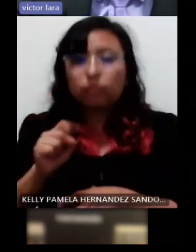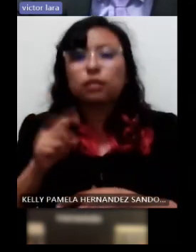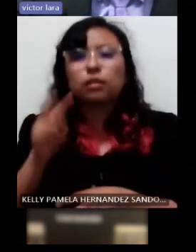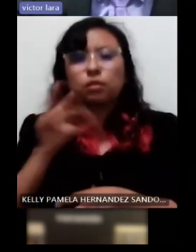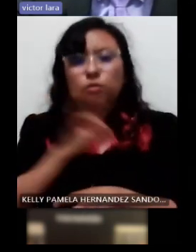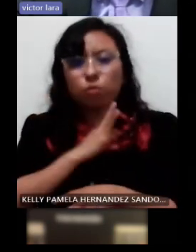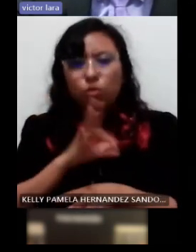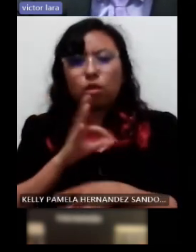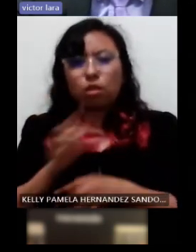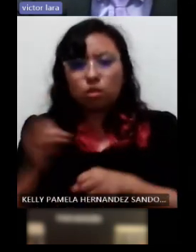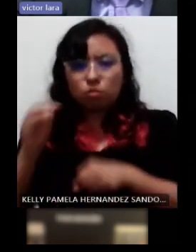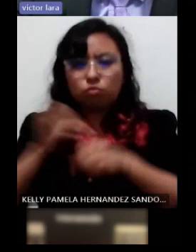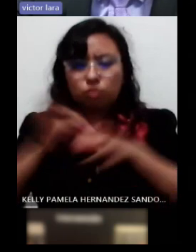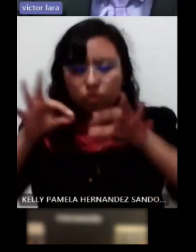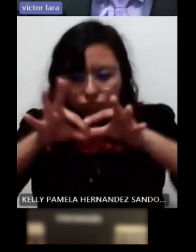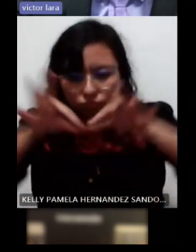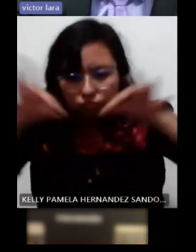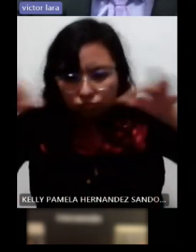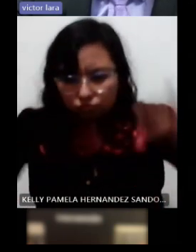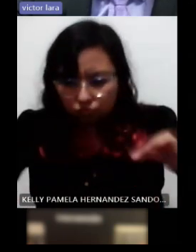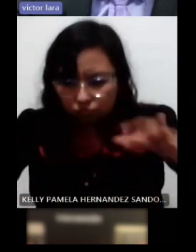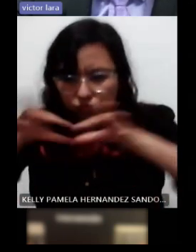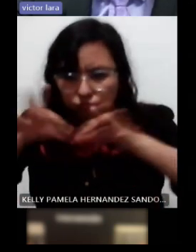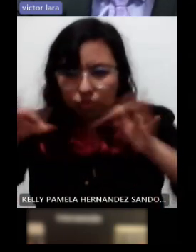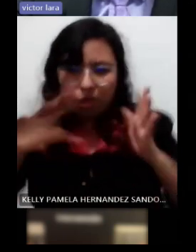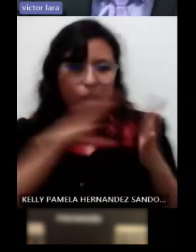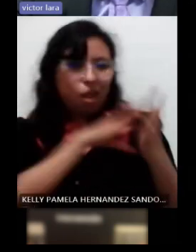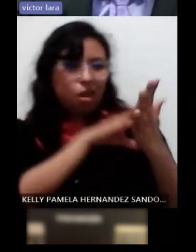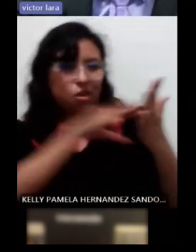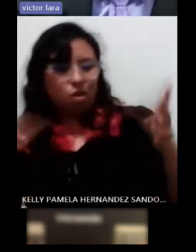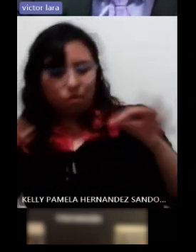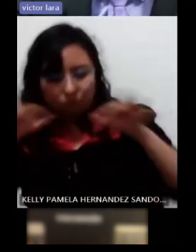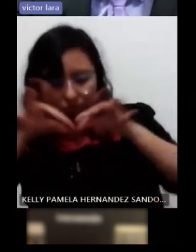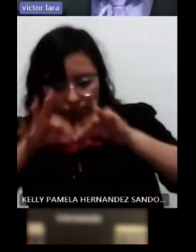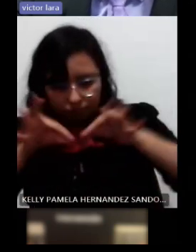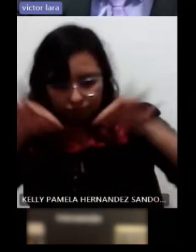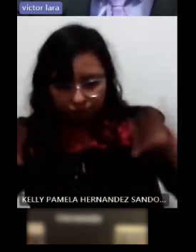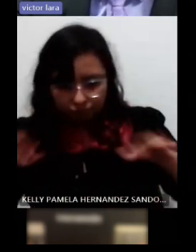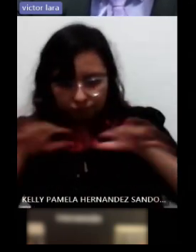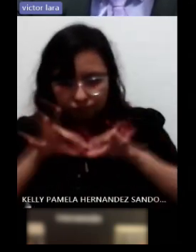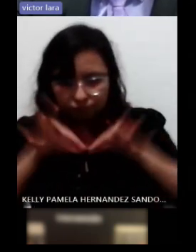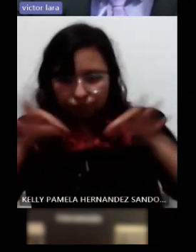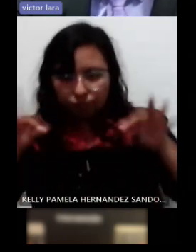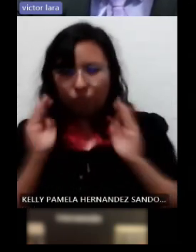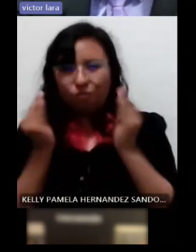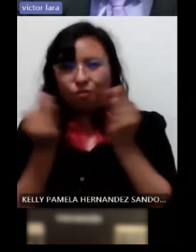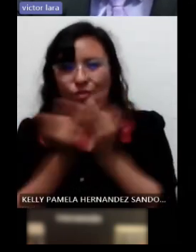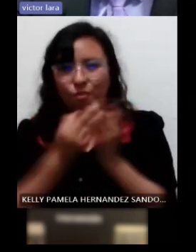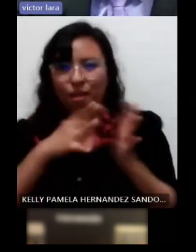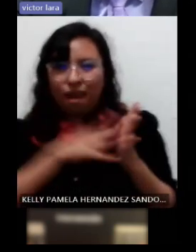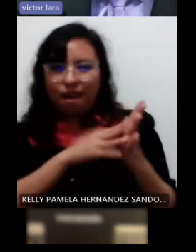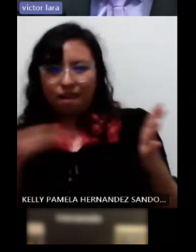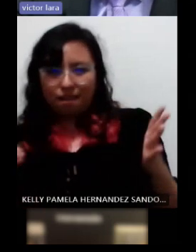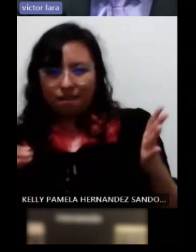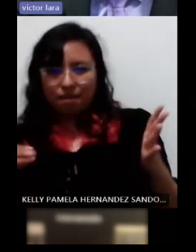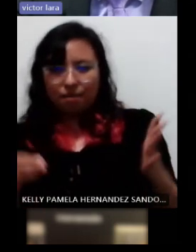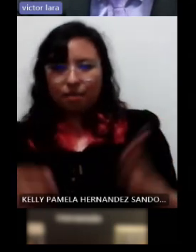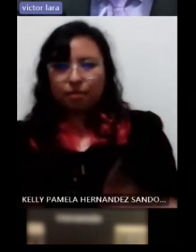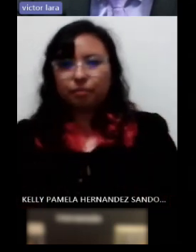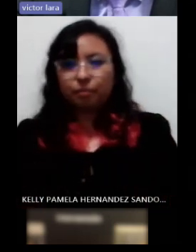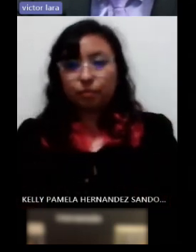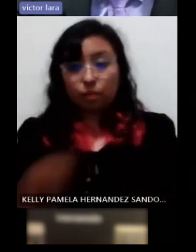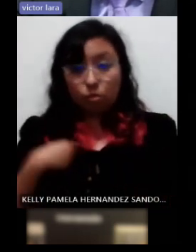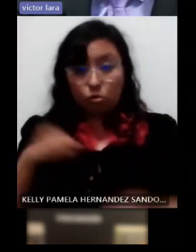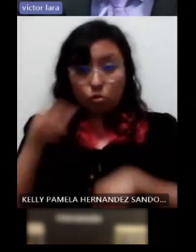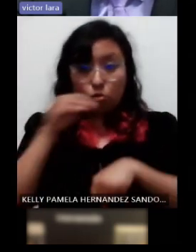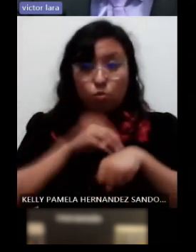colocando conforme la imitación del patrón que ya se le puso yo pongo una figura en este tipo